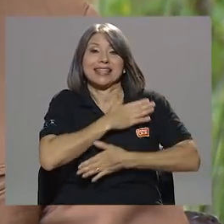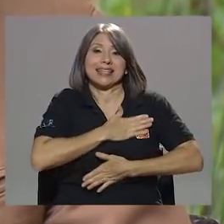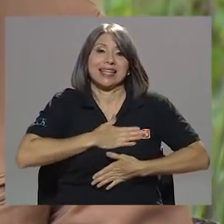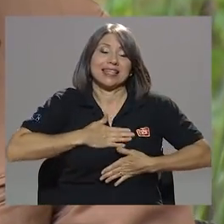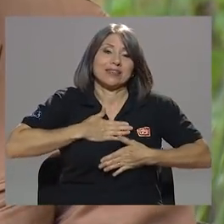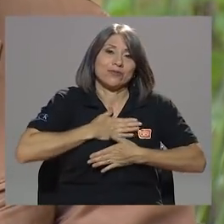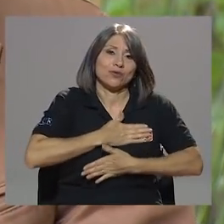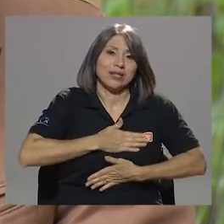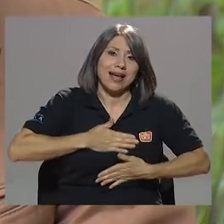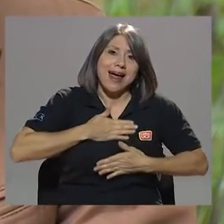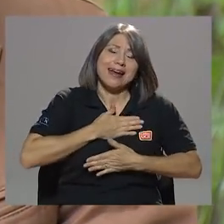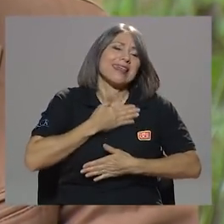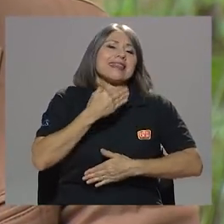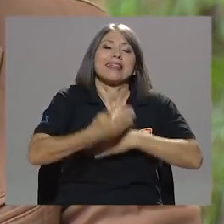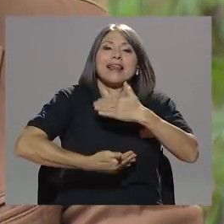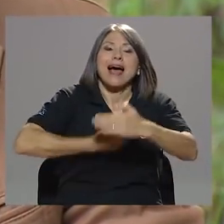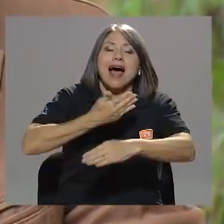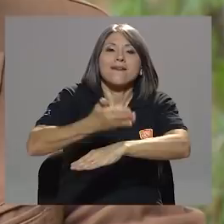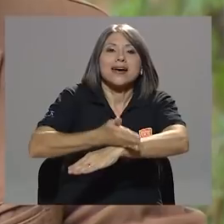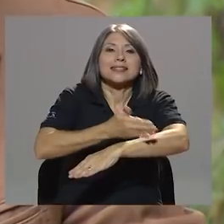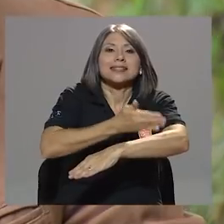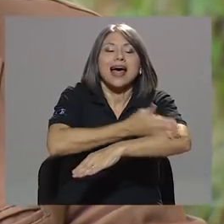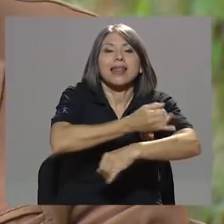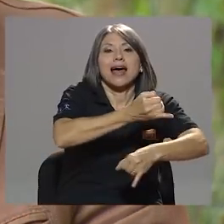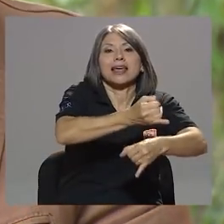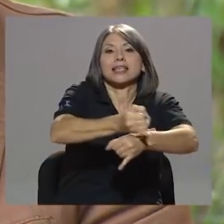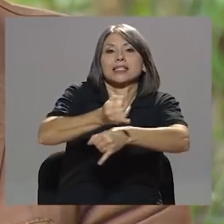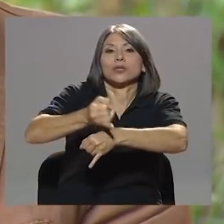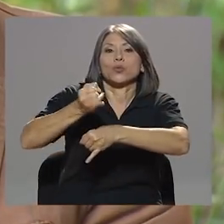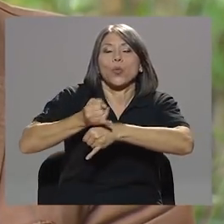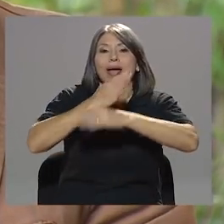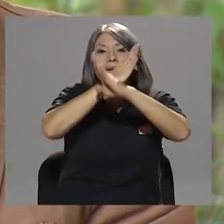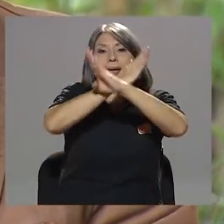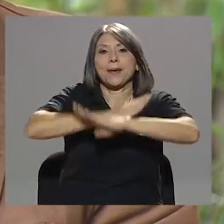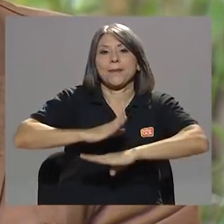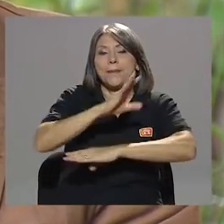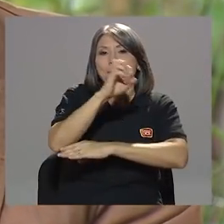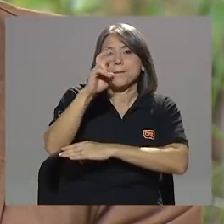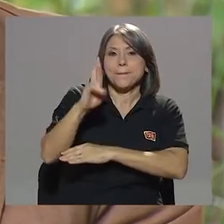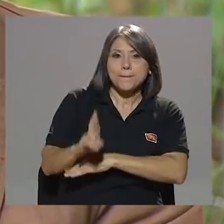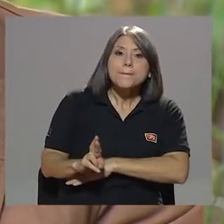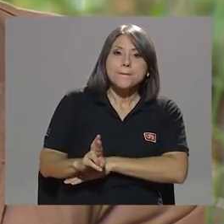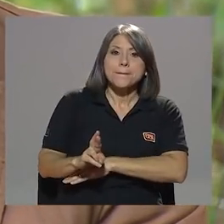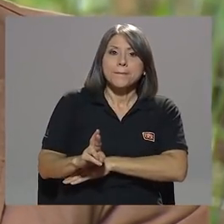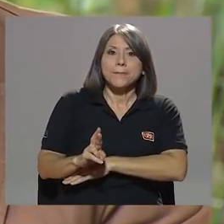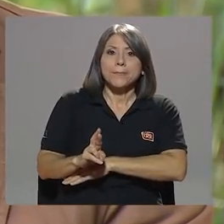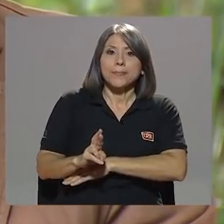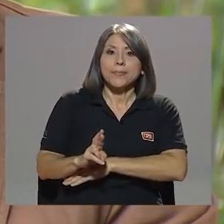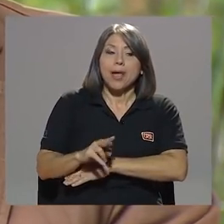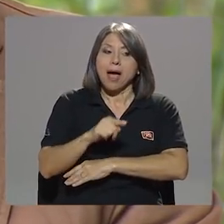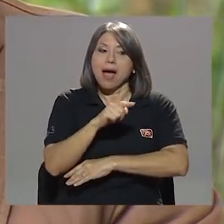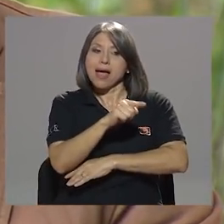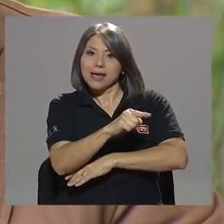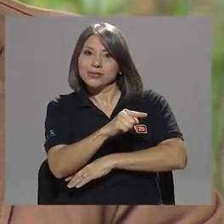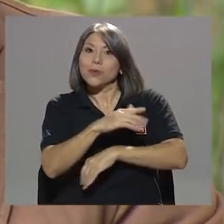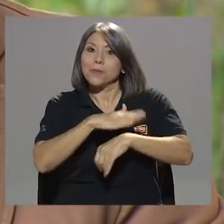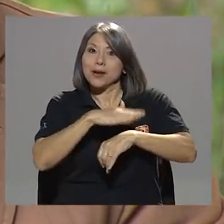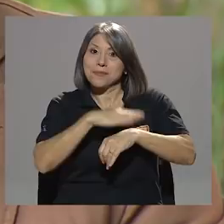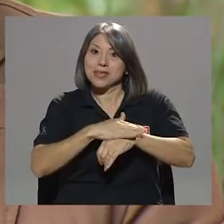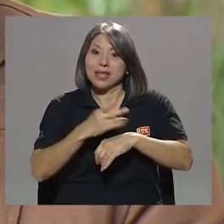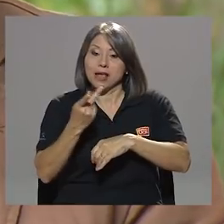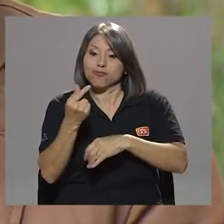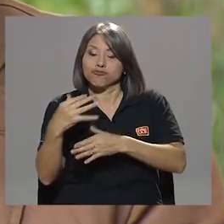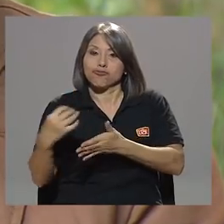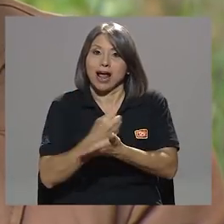institucionalidad y de la paz de Costa Rica, lo que permite hacer ganancias para sus